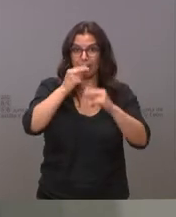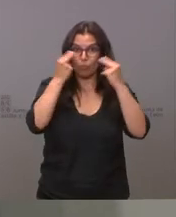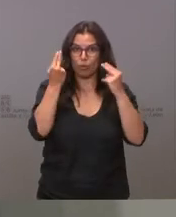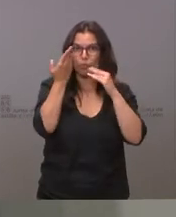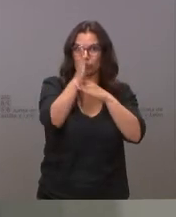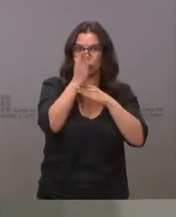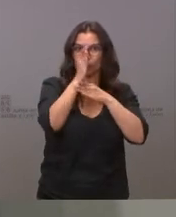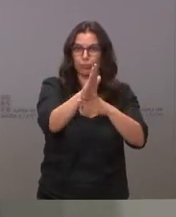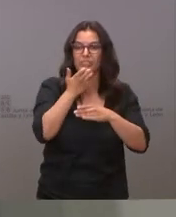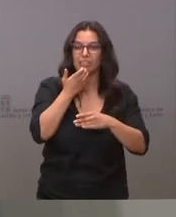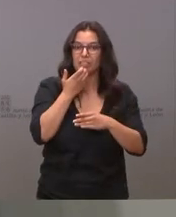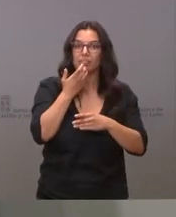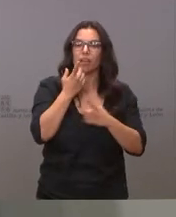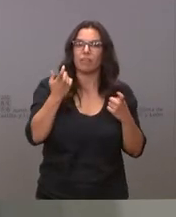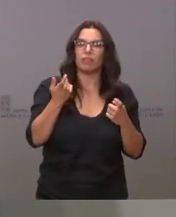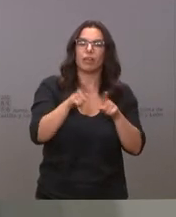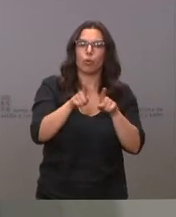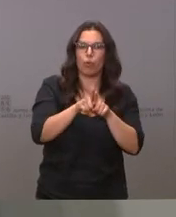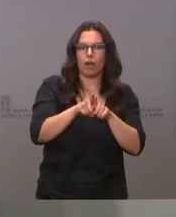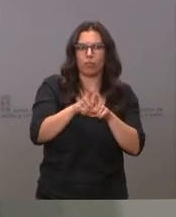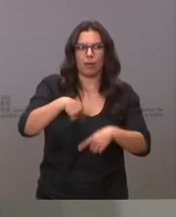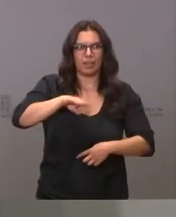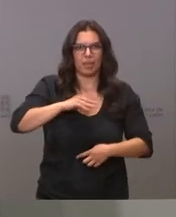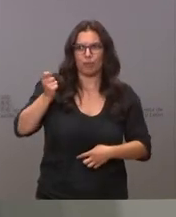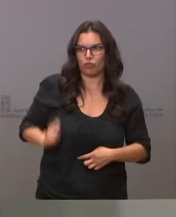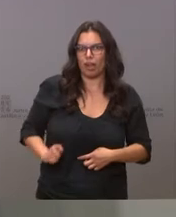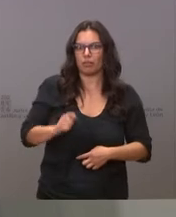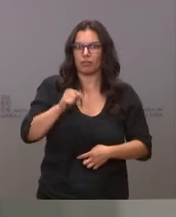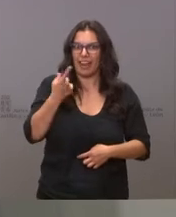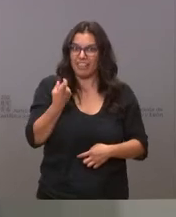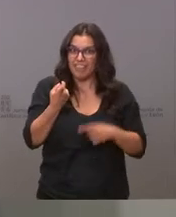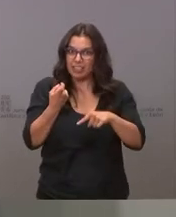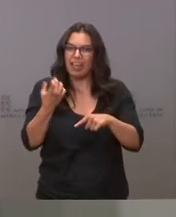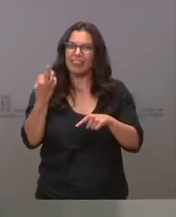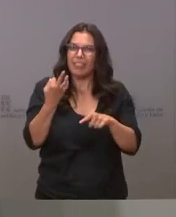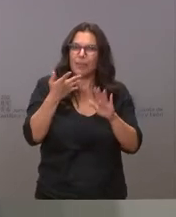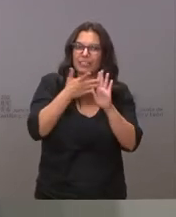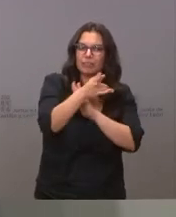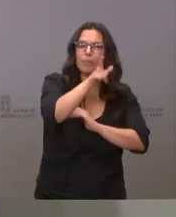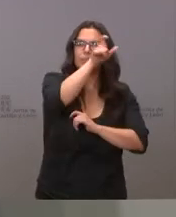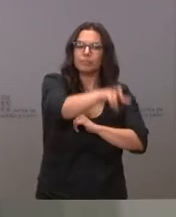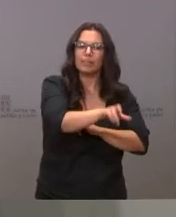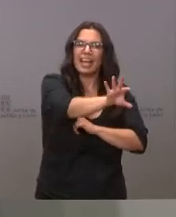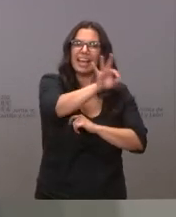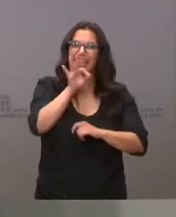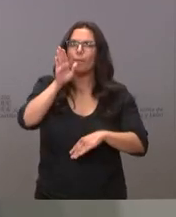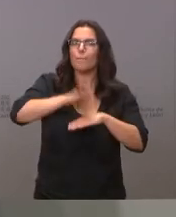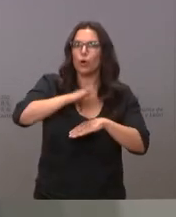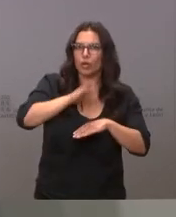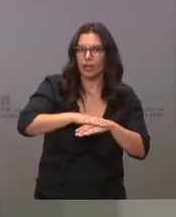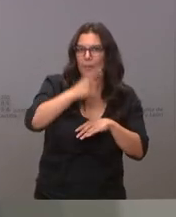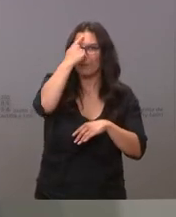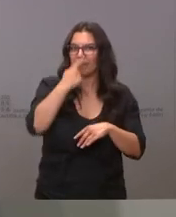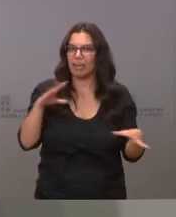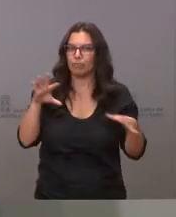solvencia y competencia profesional determinadas, se van a tener que especificar los méritos que constituyen el perfil más idóneo para el